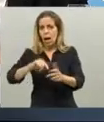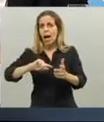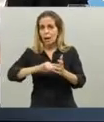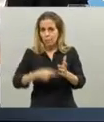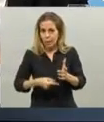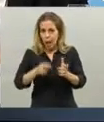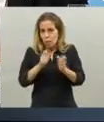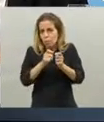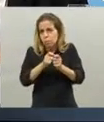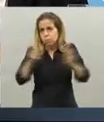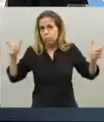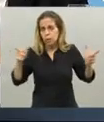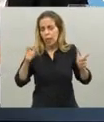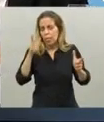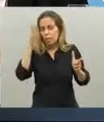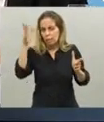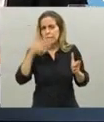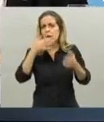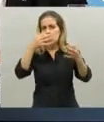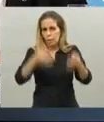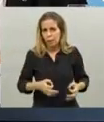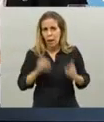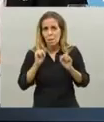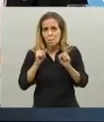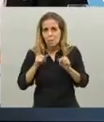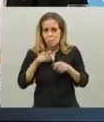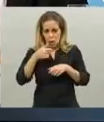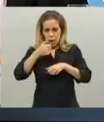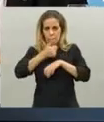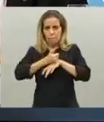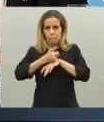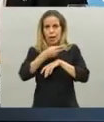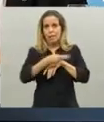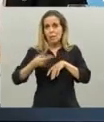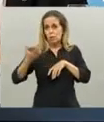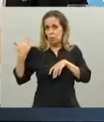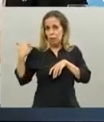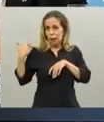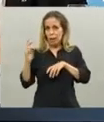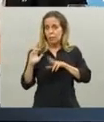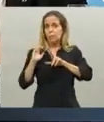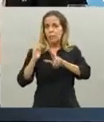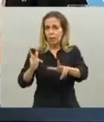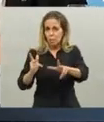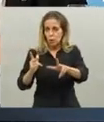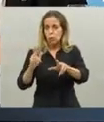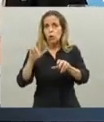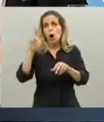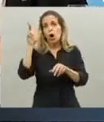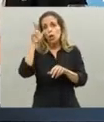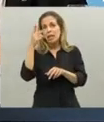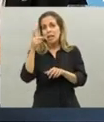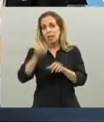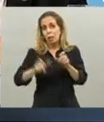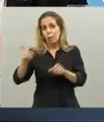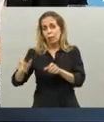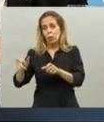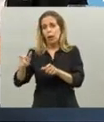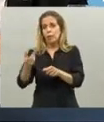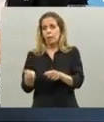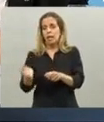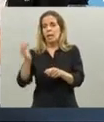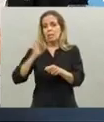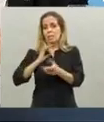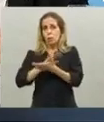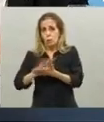significativamente. En este mismo lugar, hace dos semanas, habíamos anunciado 83 casos nuevos en la ciudad. Hoy,